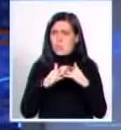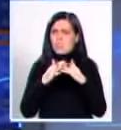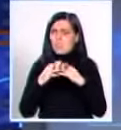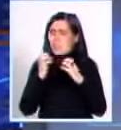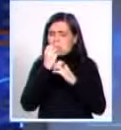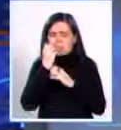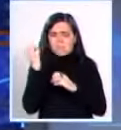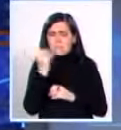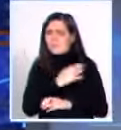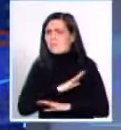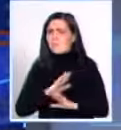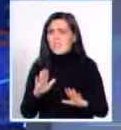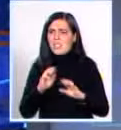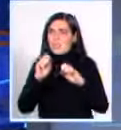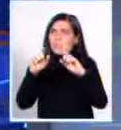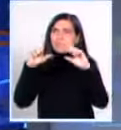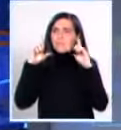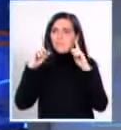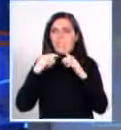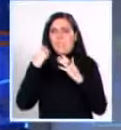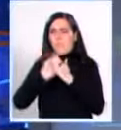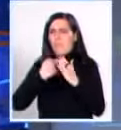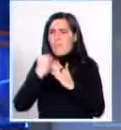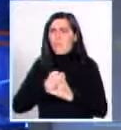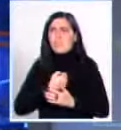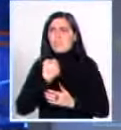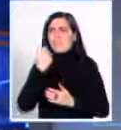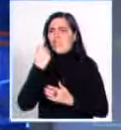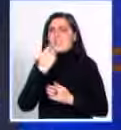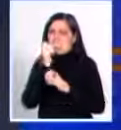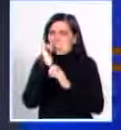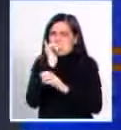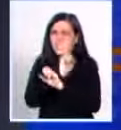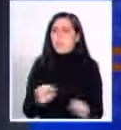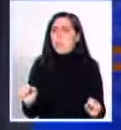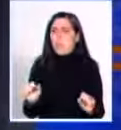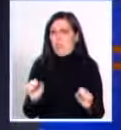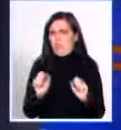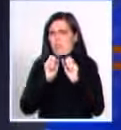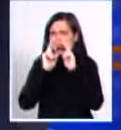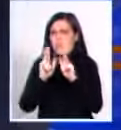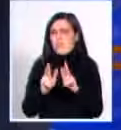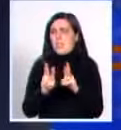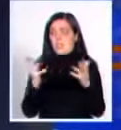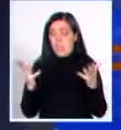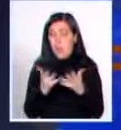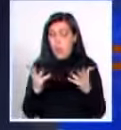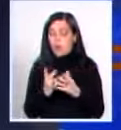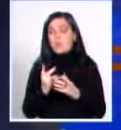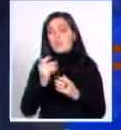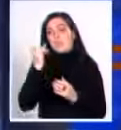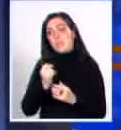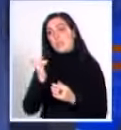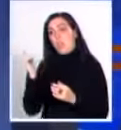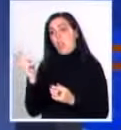Una maravilla de convicción, de fuerza, de sí puedo. Y ahora entremos en materia. Tenemos a dos